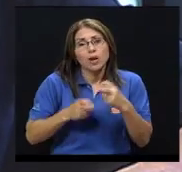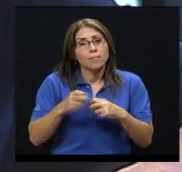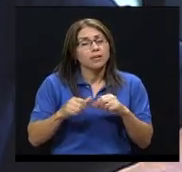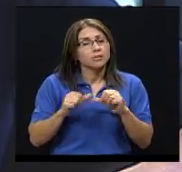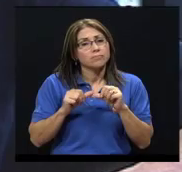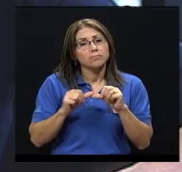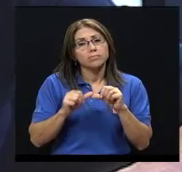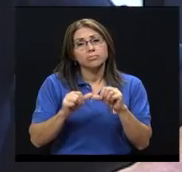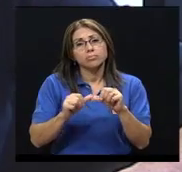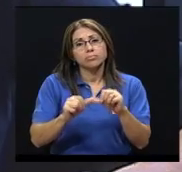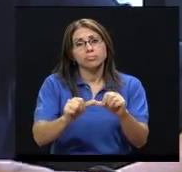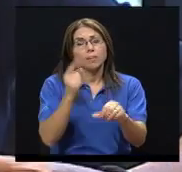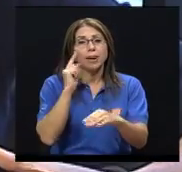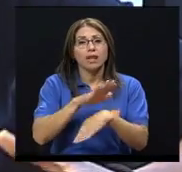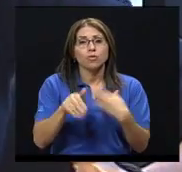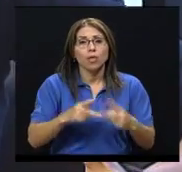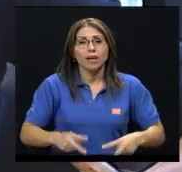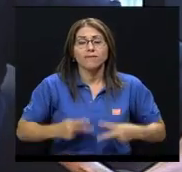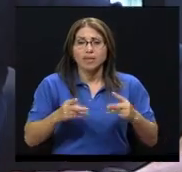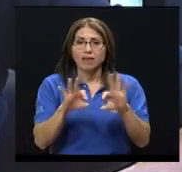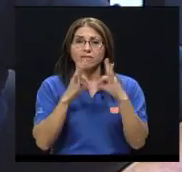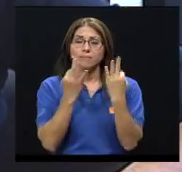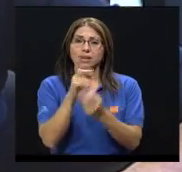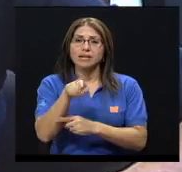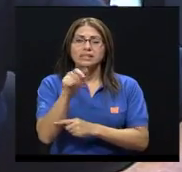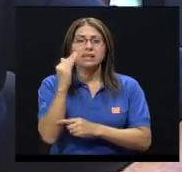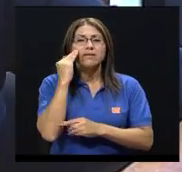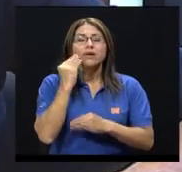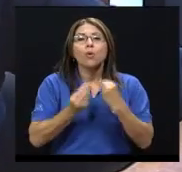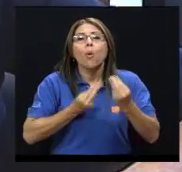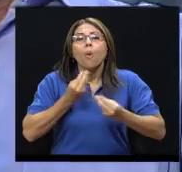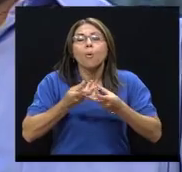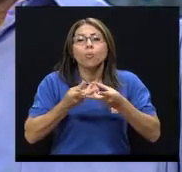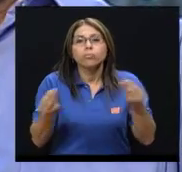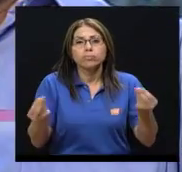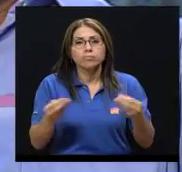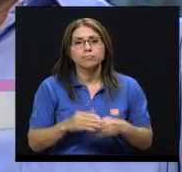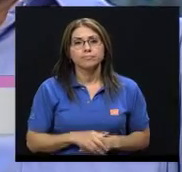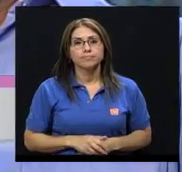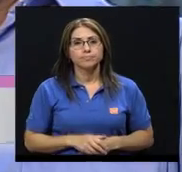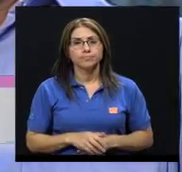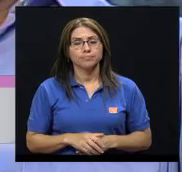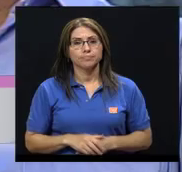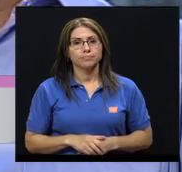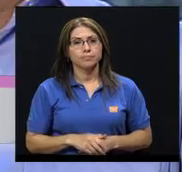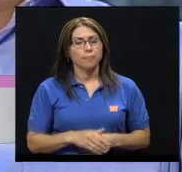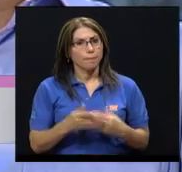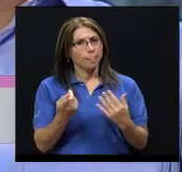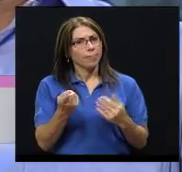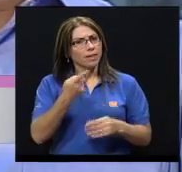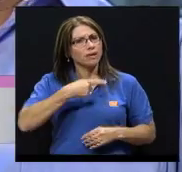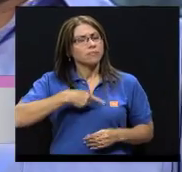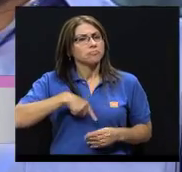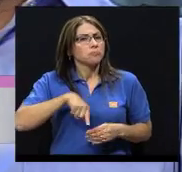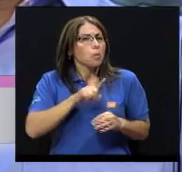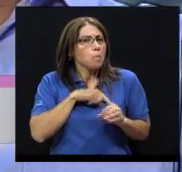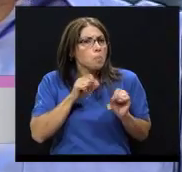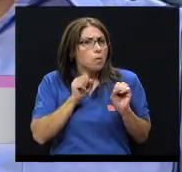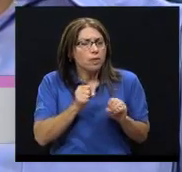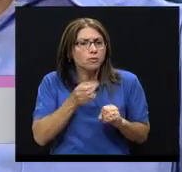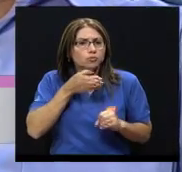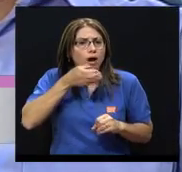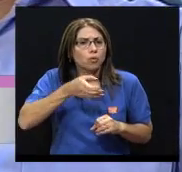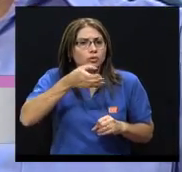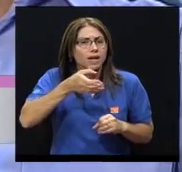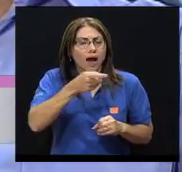veces que son para toda la vida y que la familia necesita saber cómo lo va a manejar. Mira, cosas muy puntuales que podamos